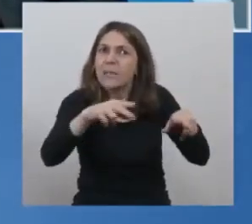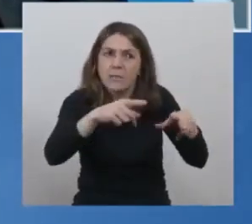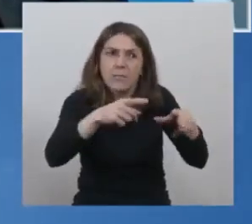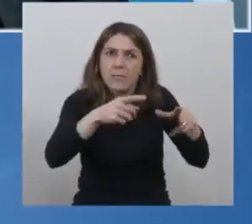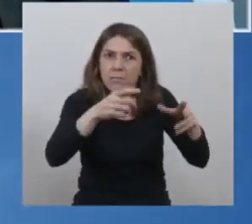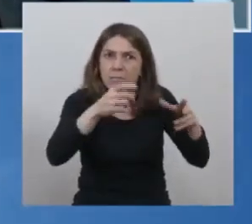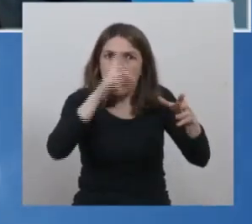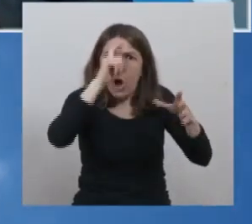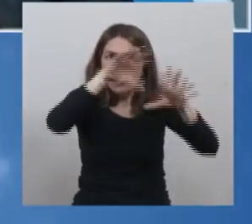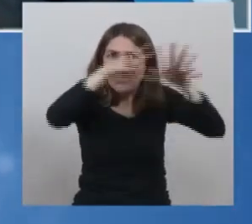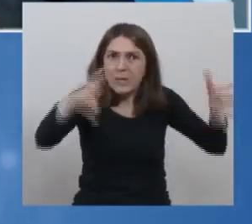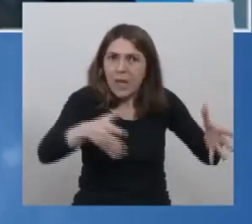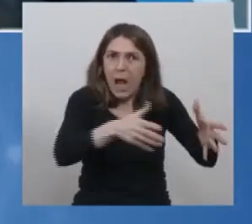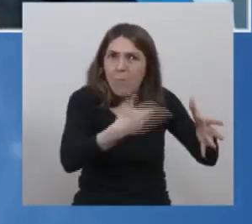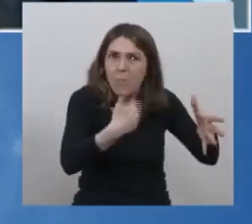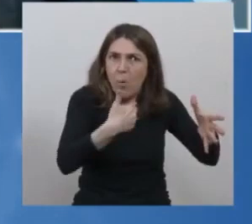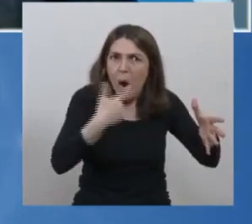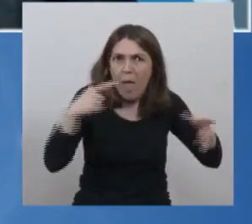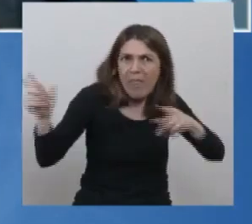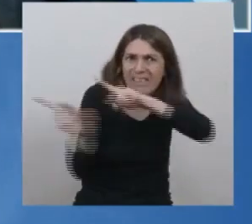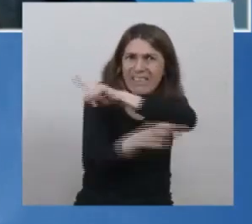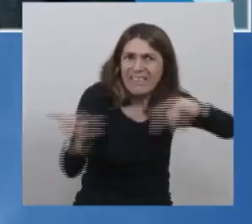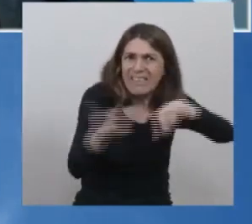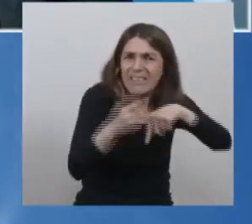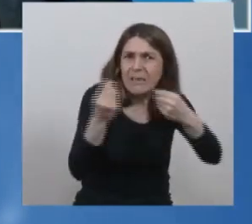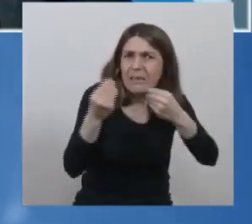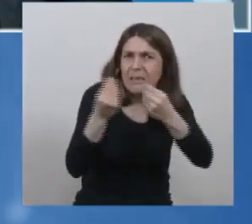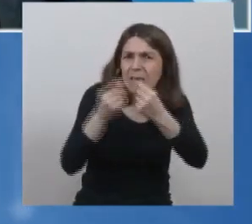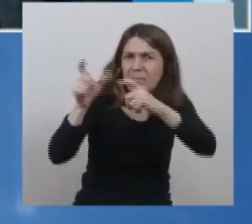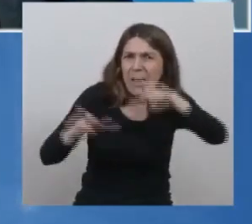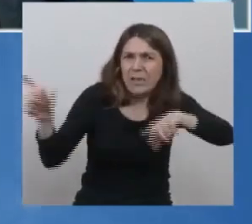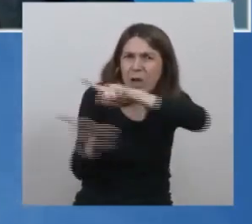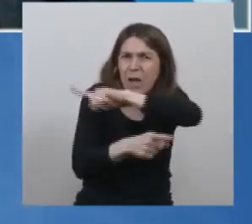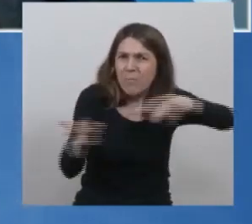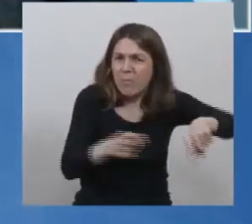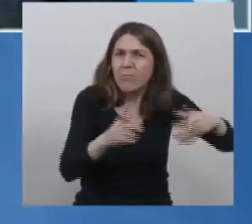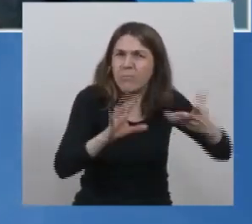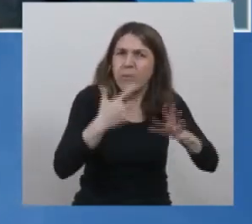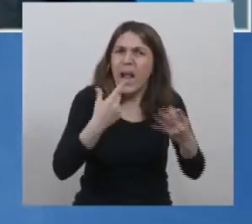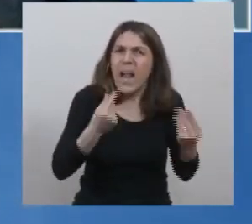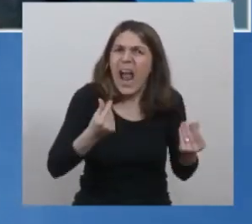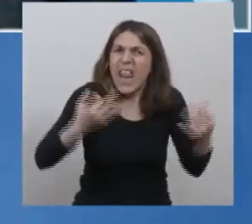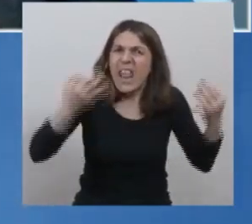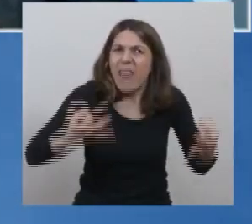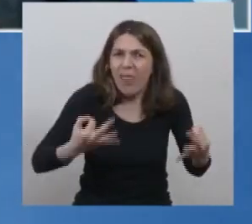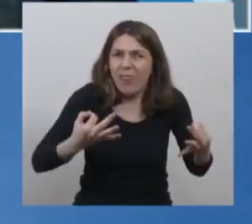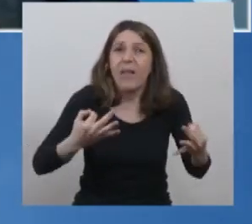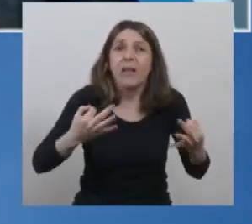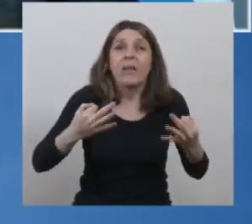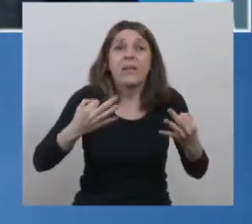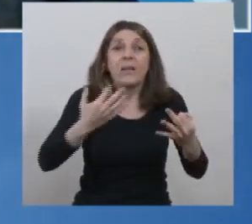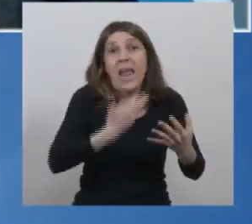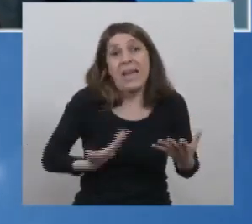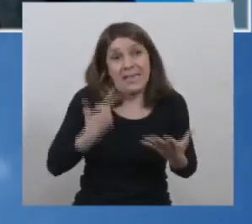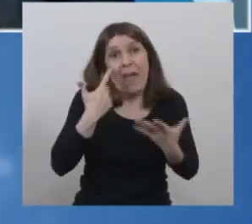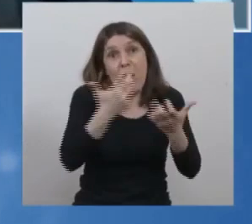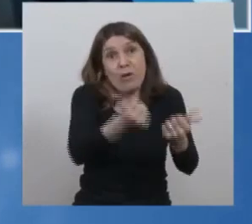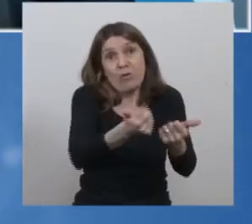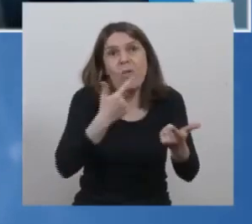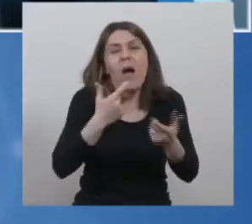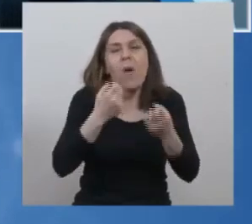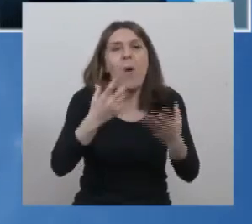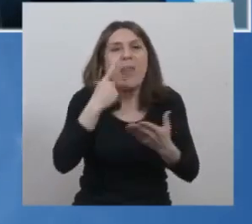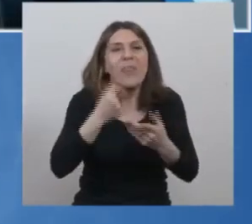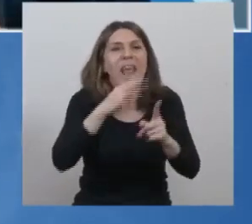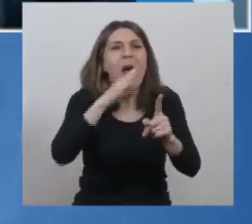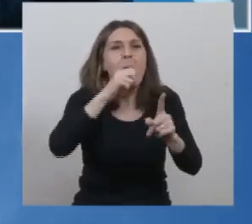para enfrentar también con mucha calidad y con un Estado presente esta emergencia. Buen día, Daniel Del Bono,